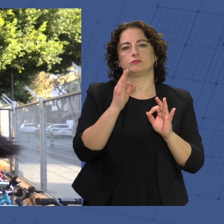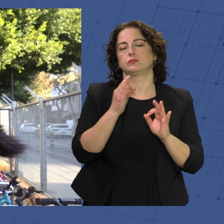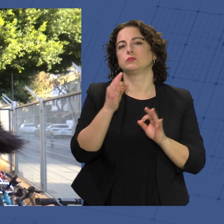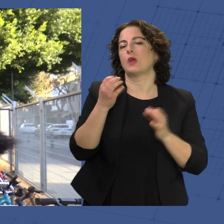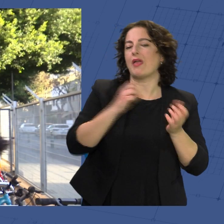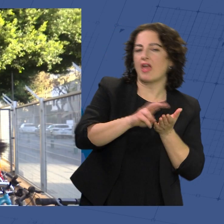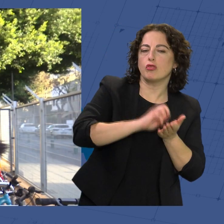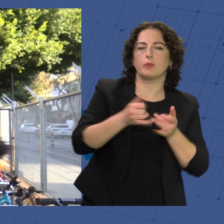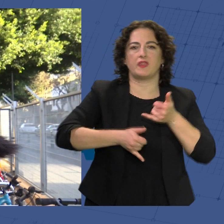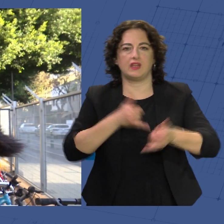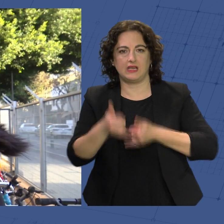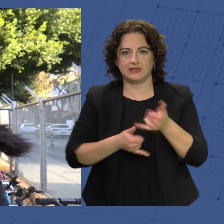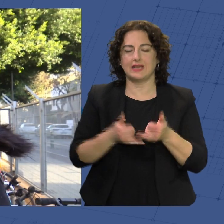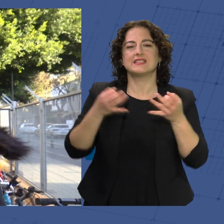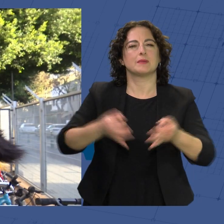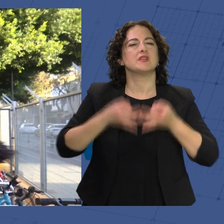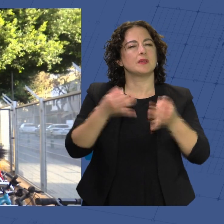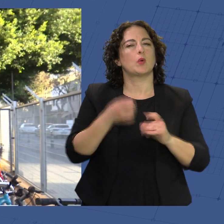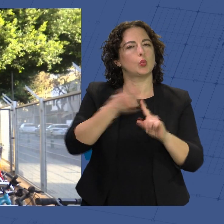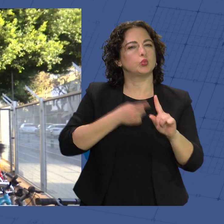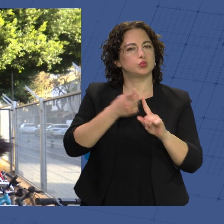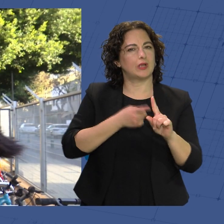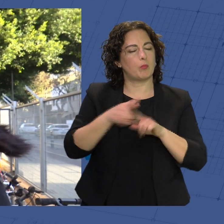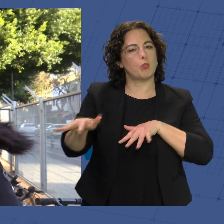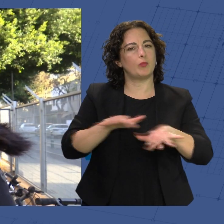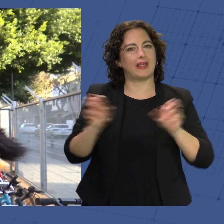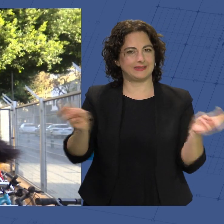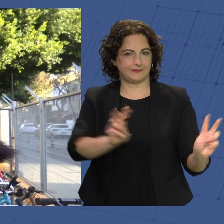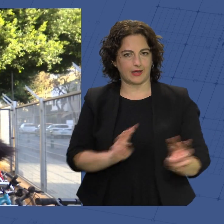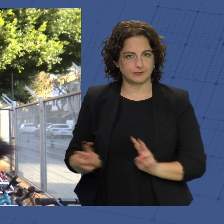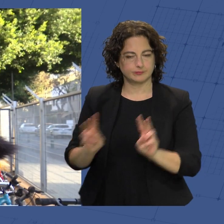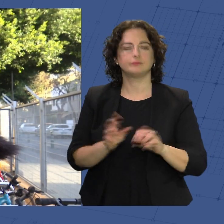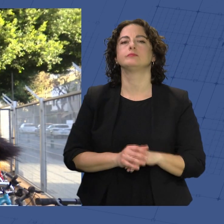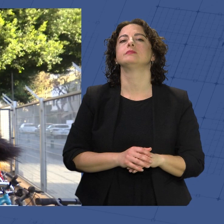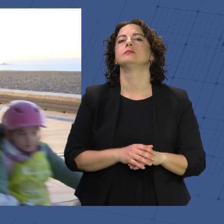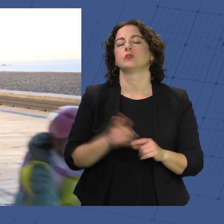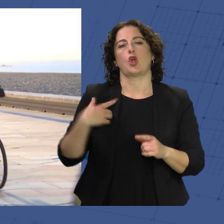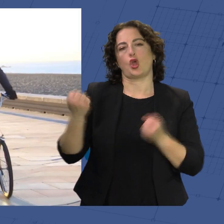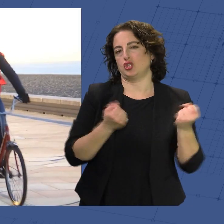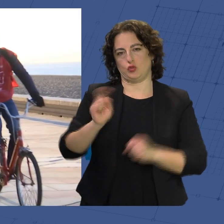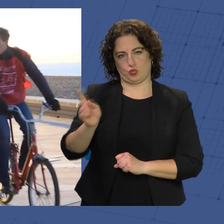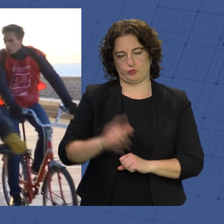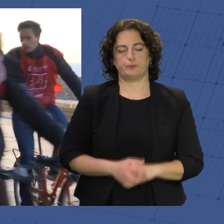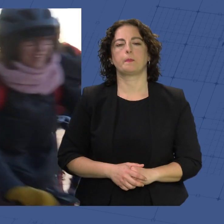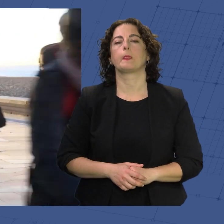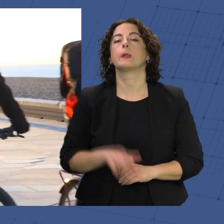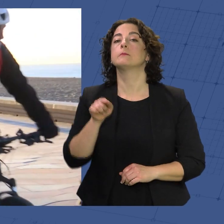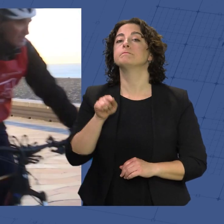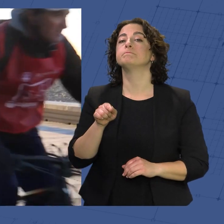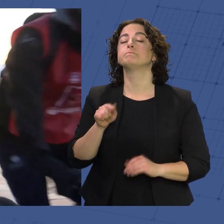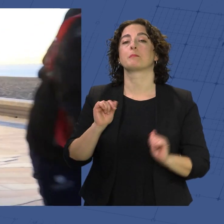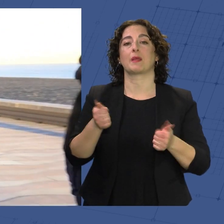andando, en bicicleta, pero siempre utilizando la movilidad activa y no viniendo en coche. Esta acción se ha desarrollado